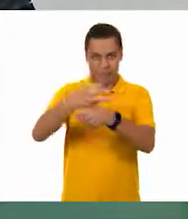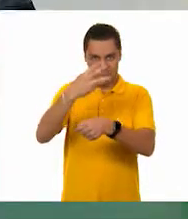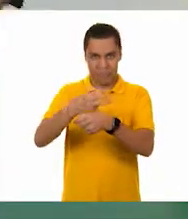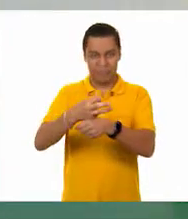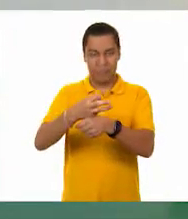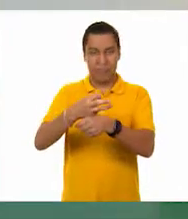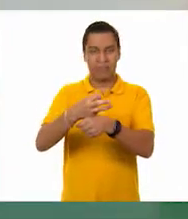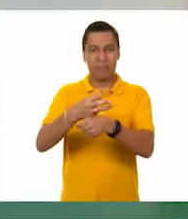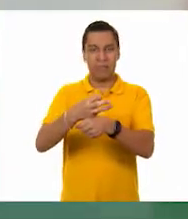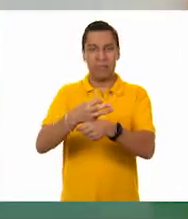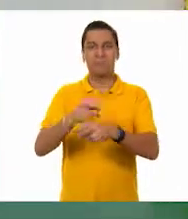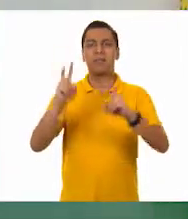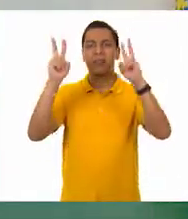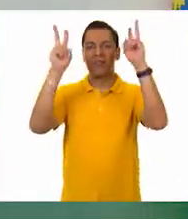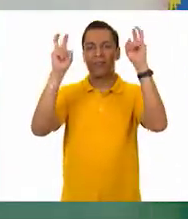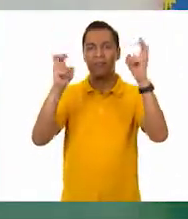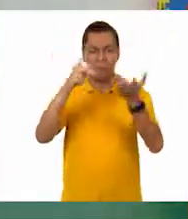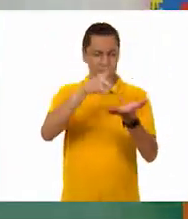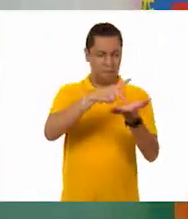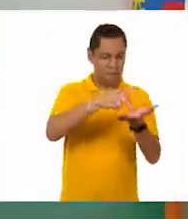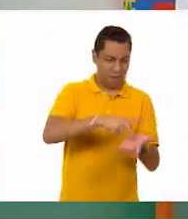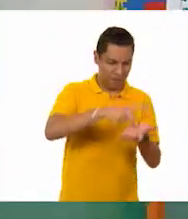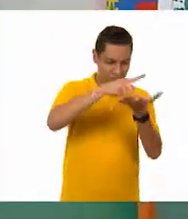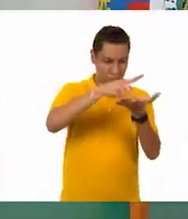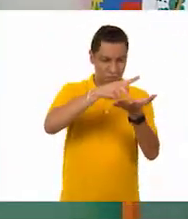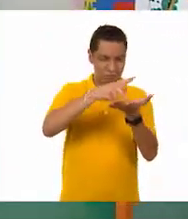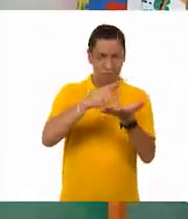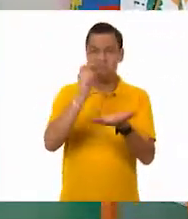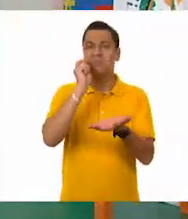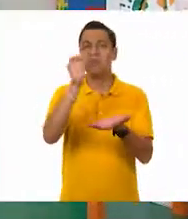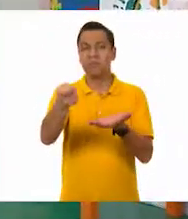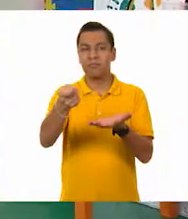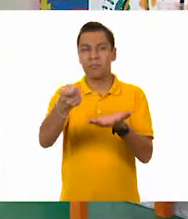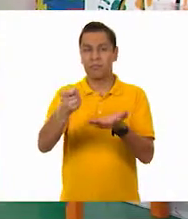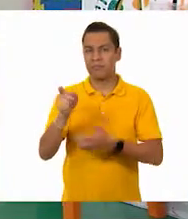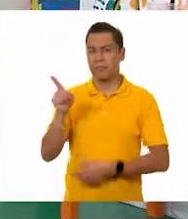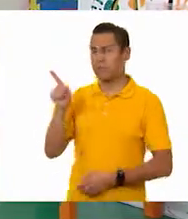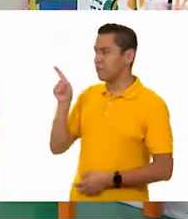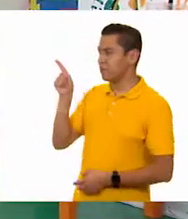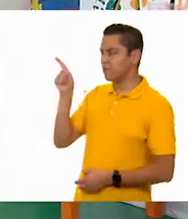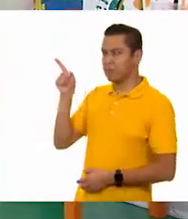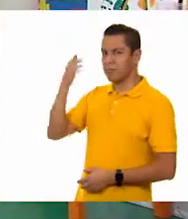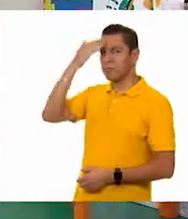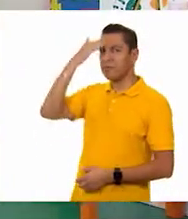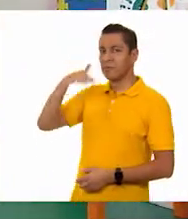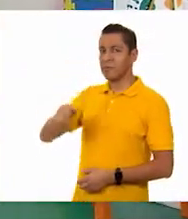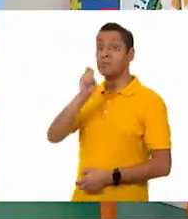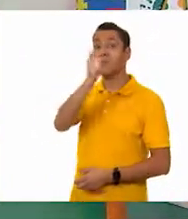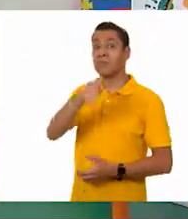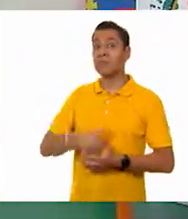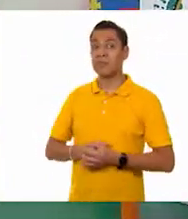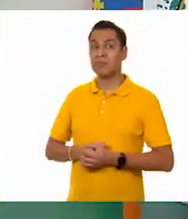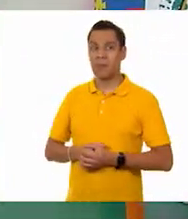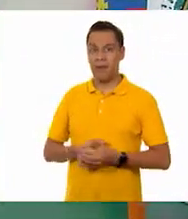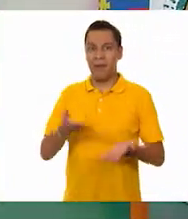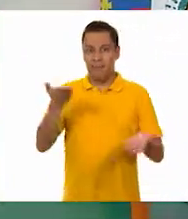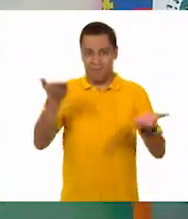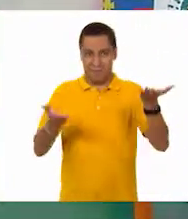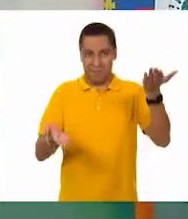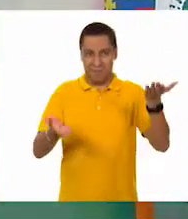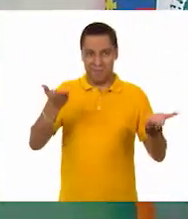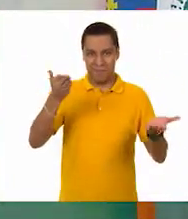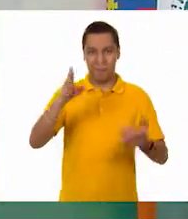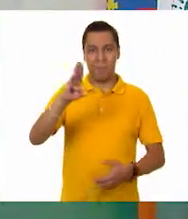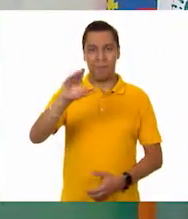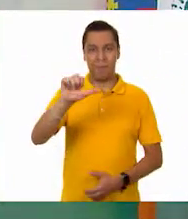tema es... ¿Qué pesados? ¿Saben ustedes qué es esto? Muy bien, muy bien. Una balanza. Y